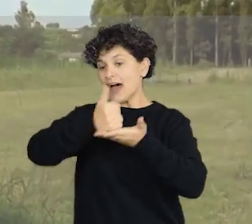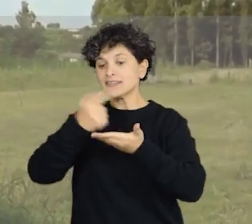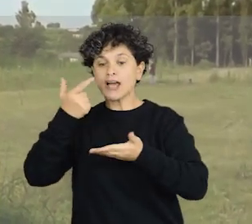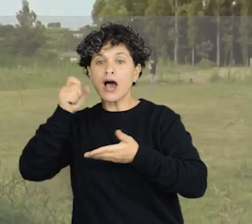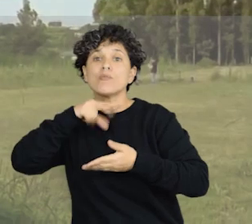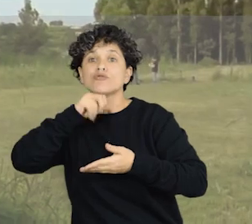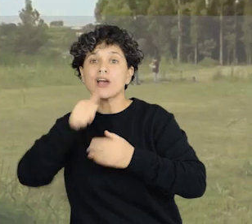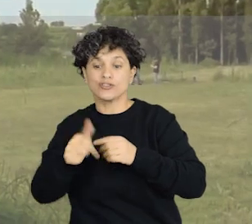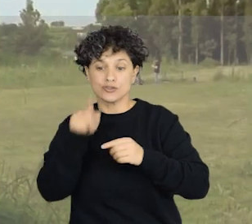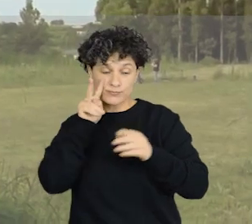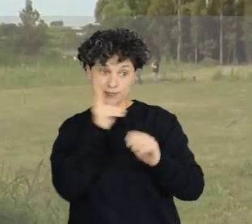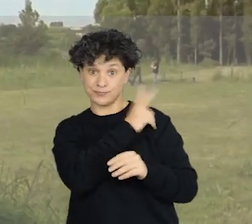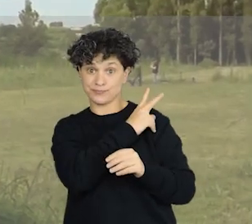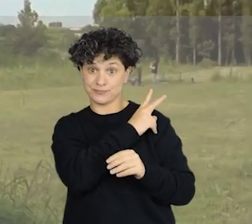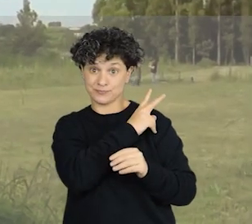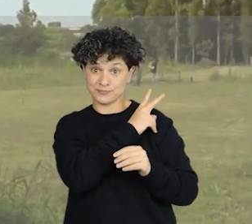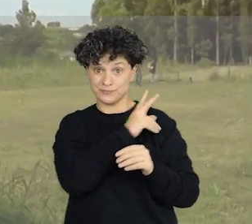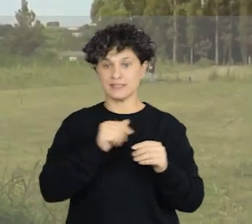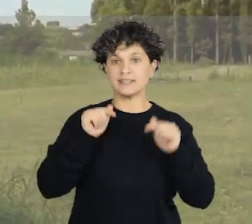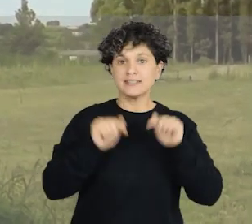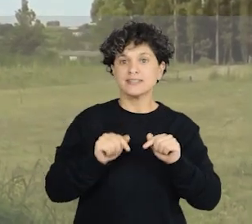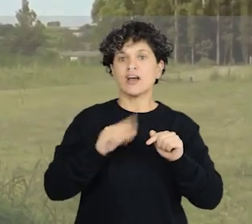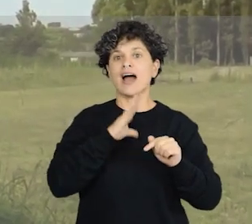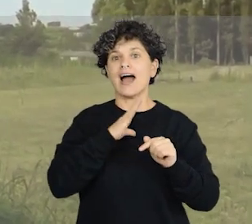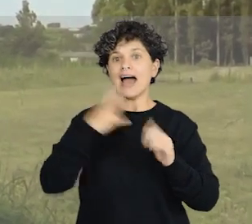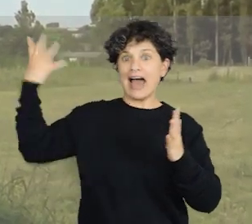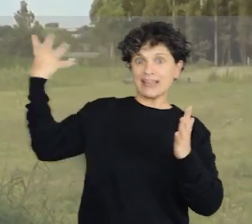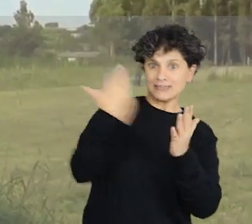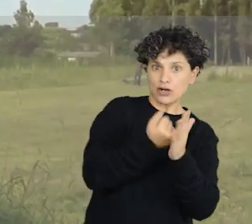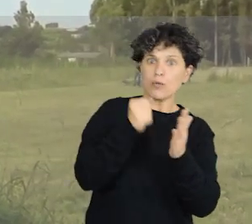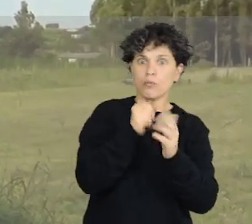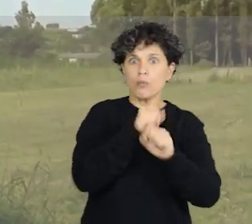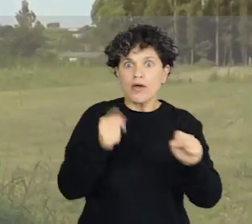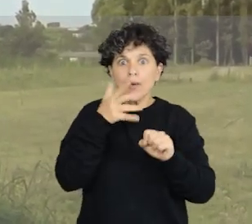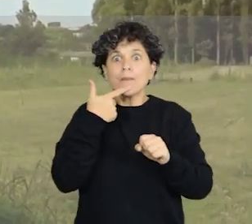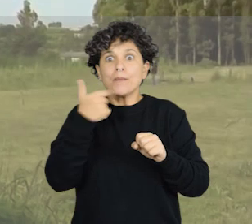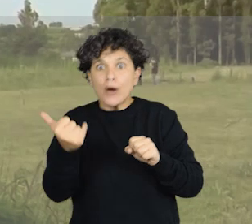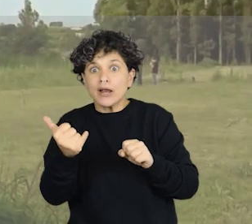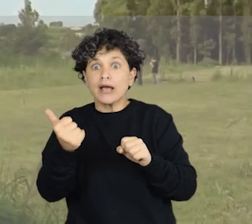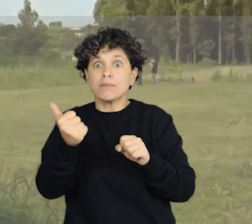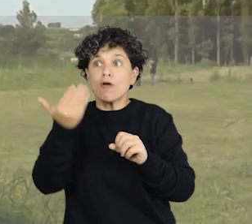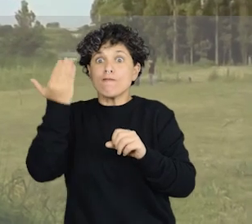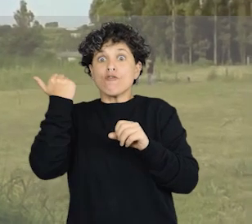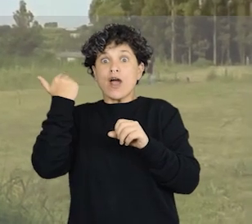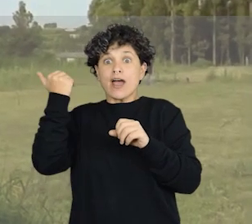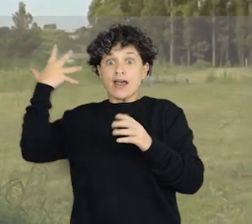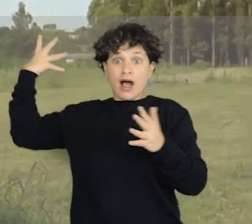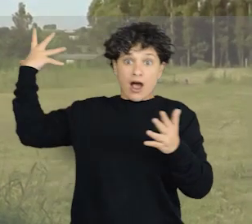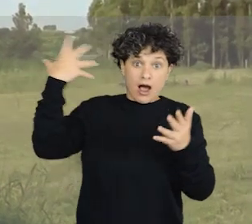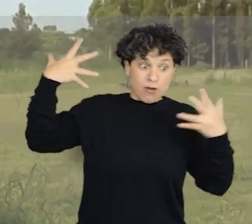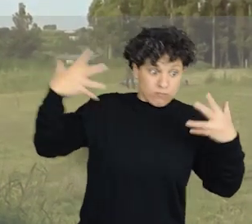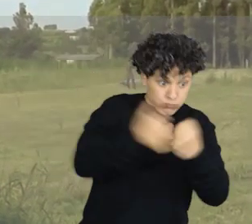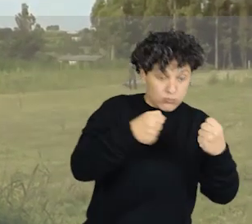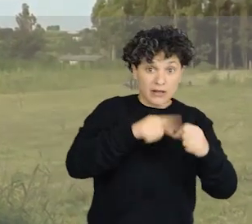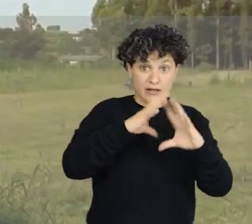en caso de haber impactado contra la Tierra, podría tener consecuencias catastróficas a una escala no global, pero sí a escala